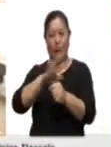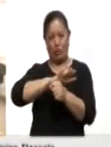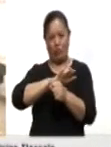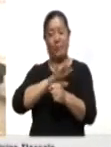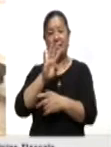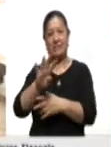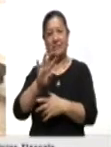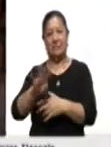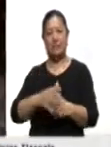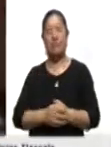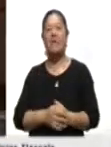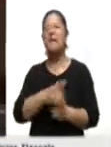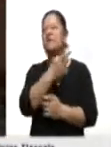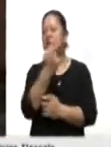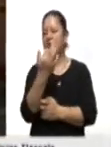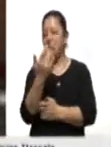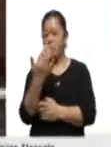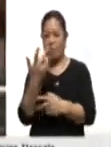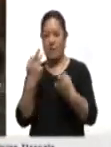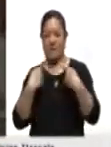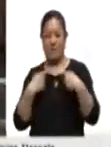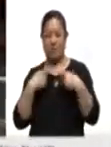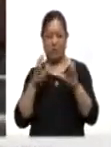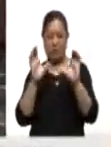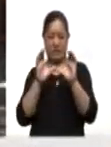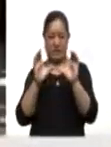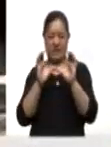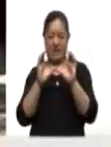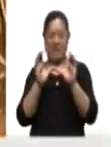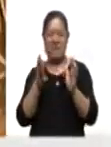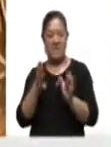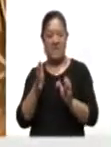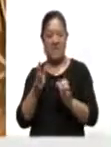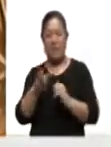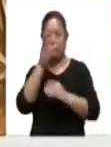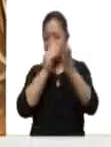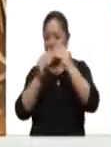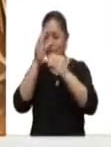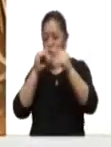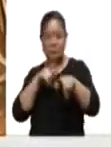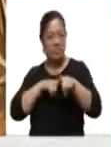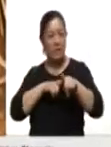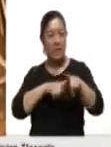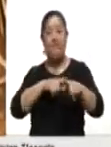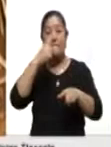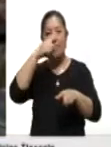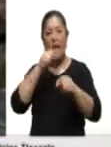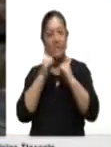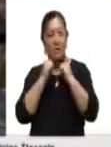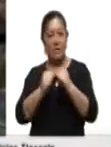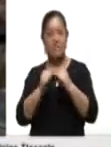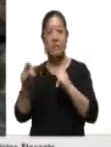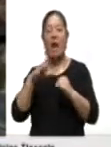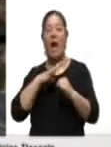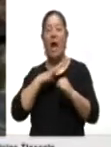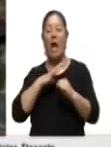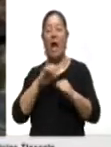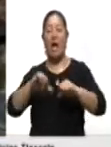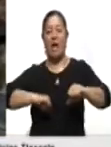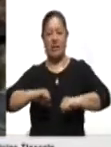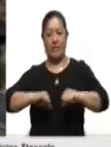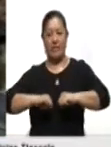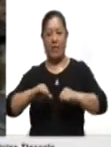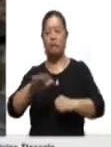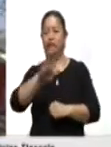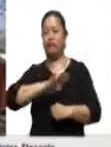Alrededor de 150 guías de turistas certificados en Tlaxcala se capacitan de manera permanente para fortalecer la reactivación del sector de